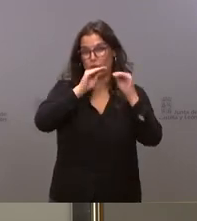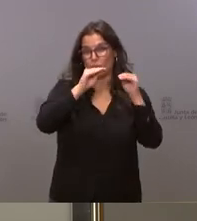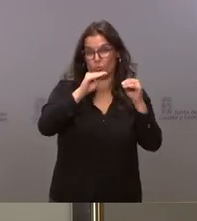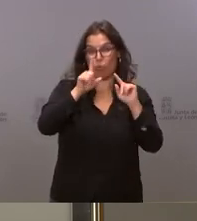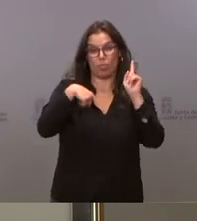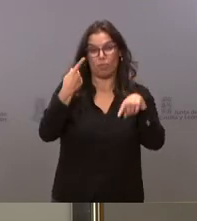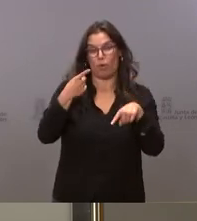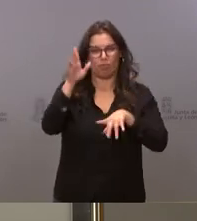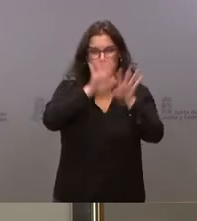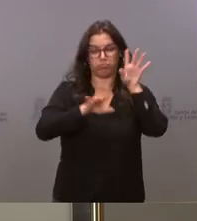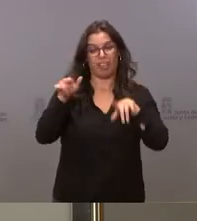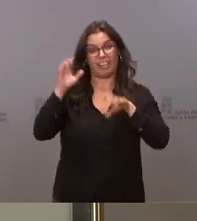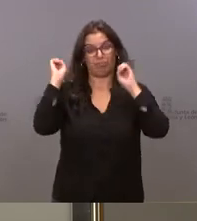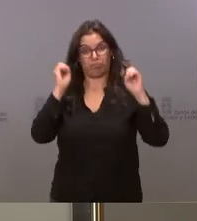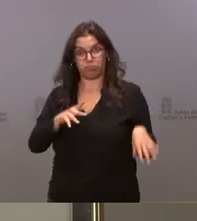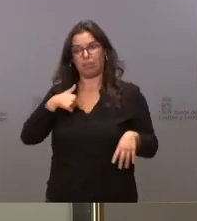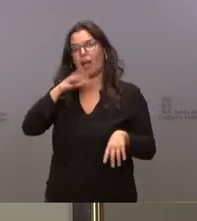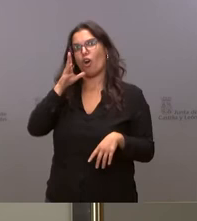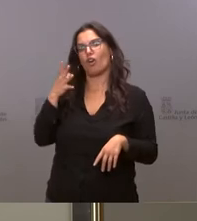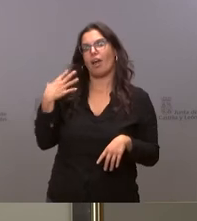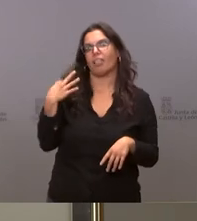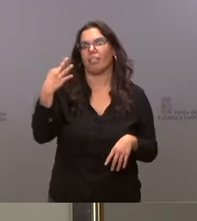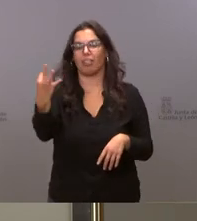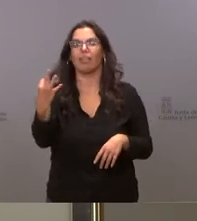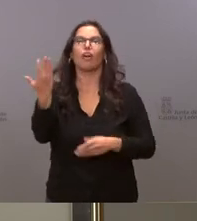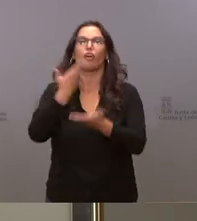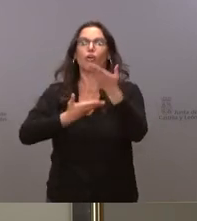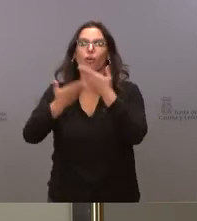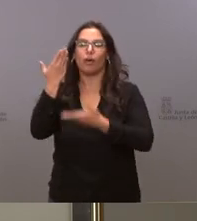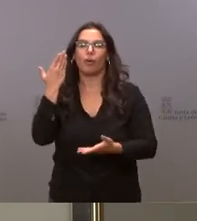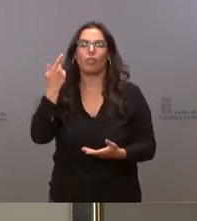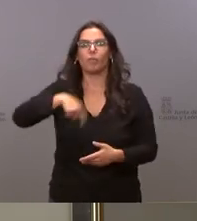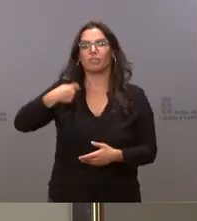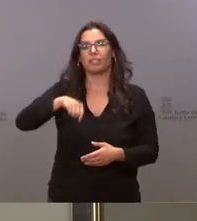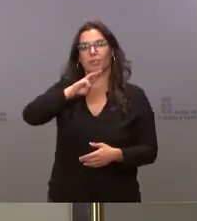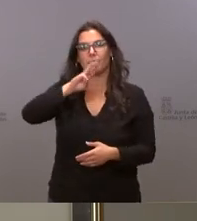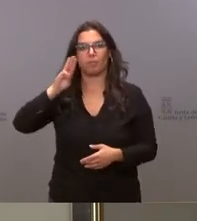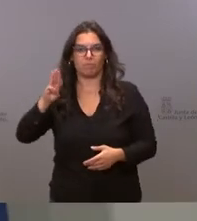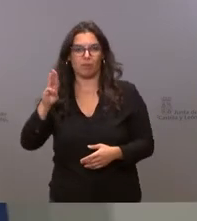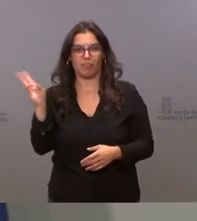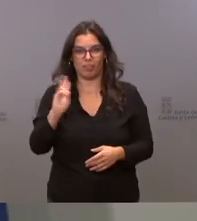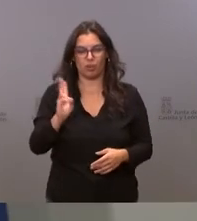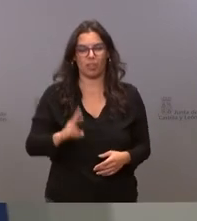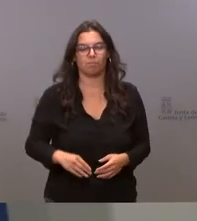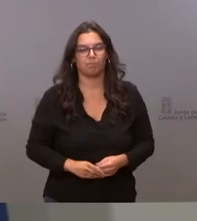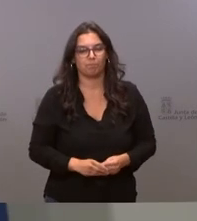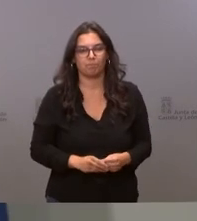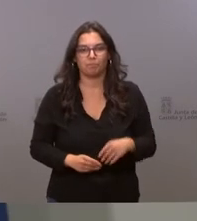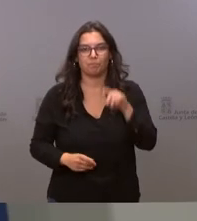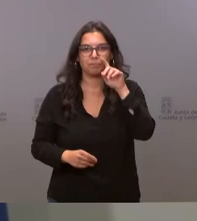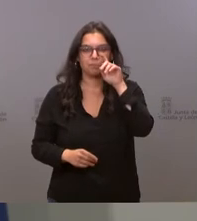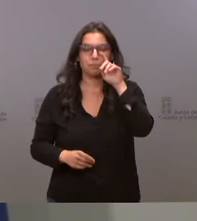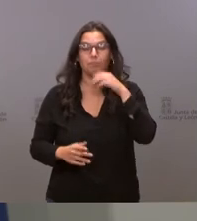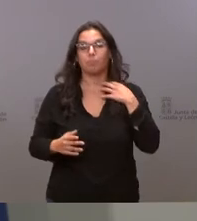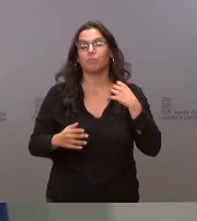colaborador del presidente del PP de Valladolid y de la diputación de Valladolid muchas gracias me